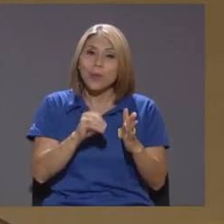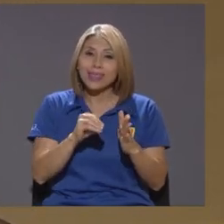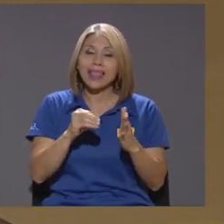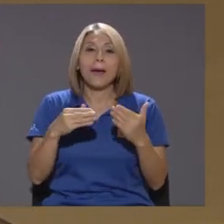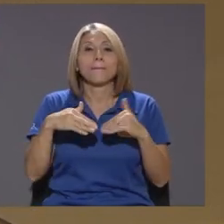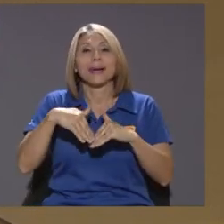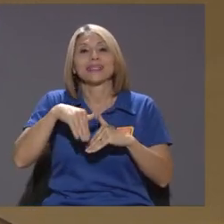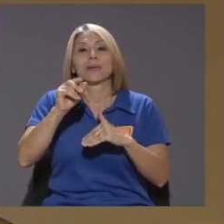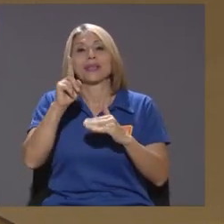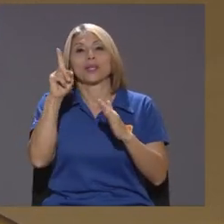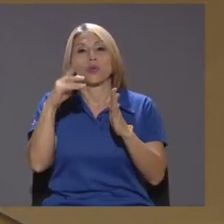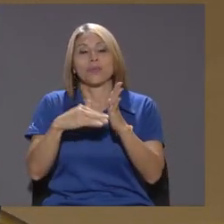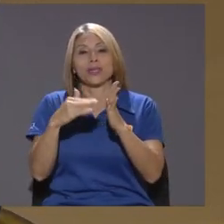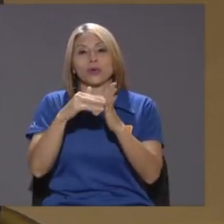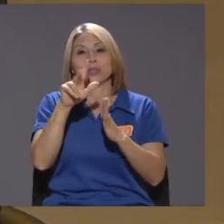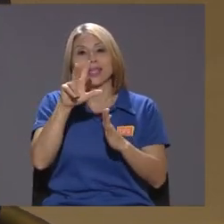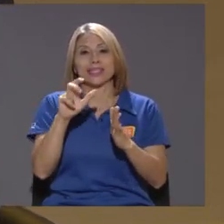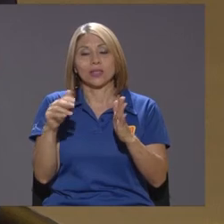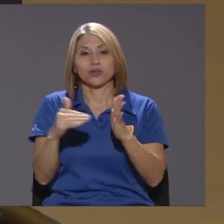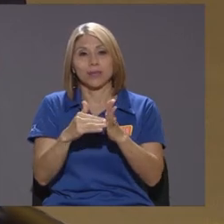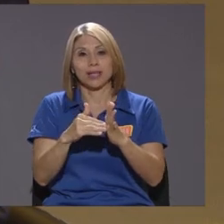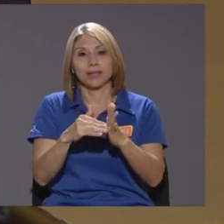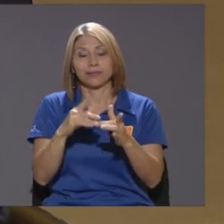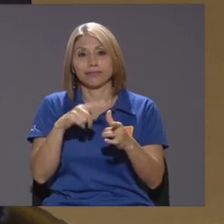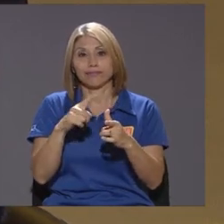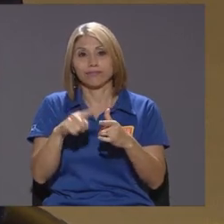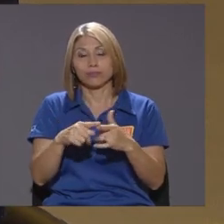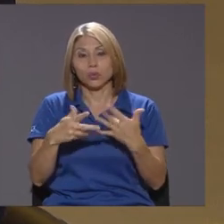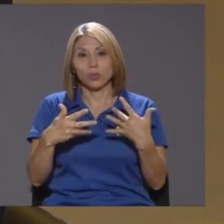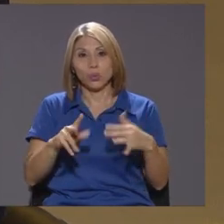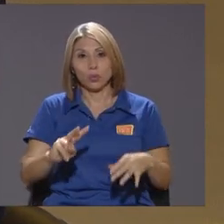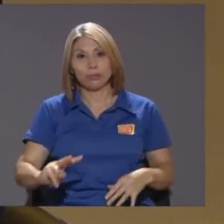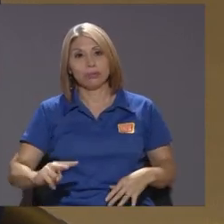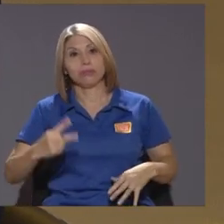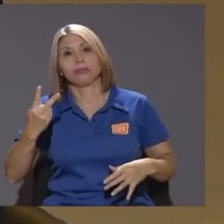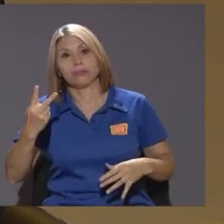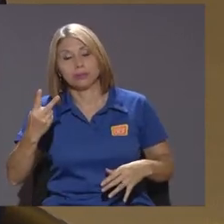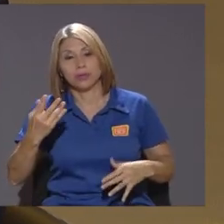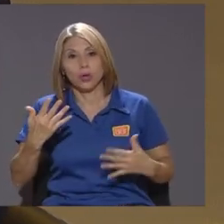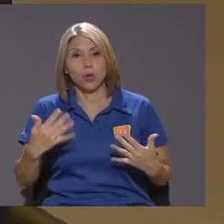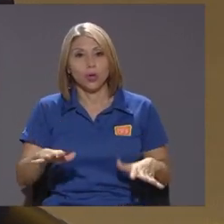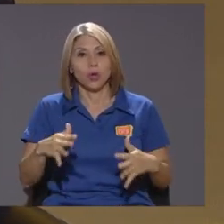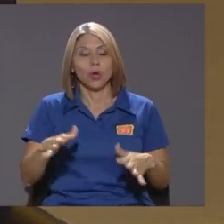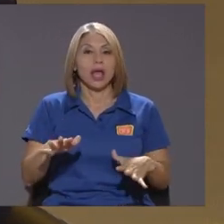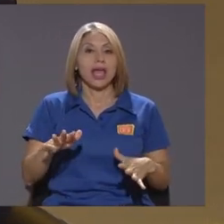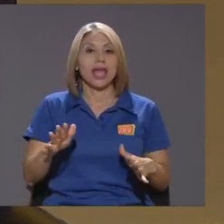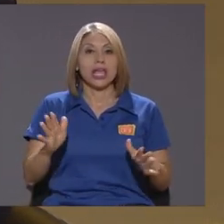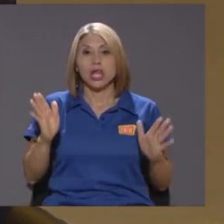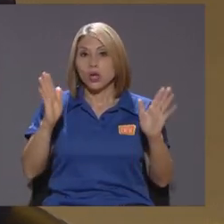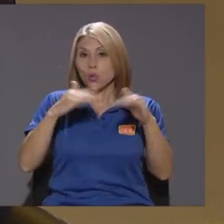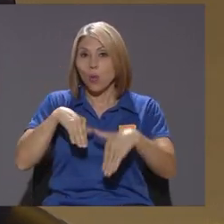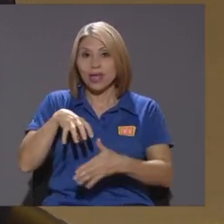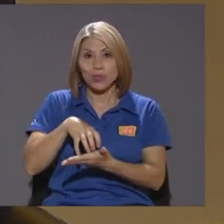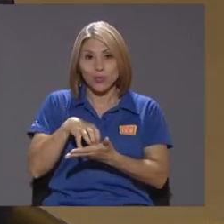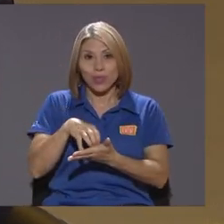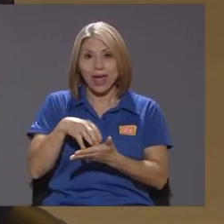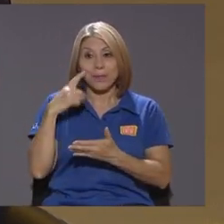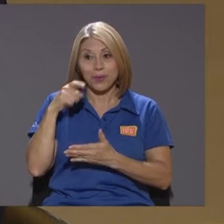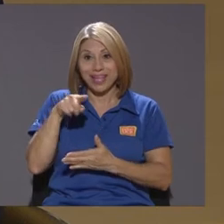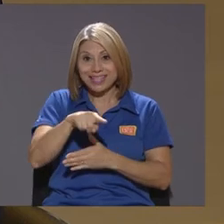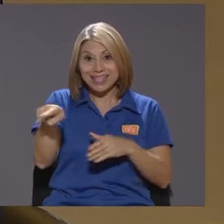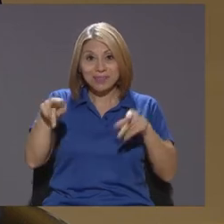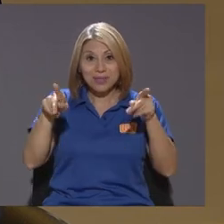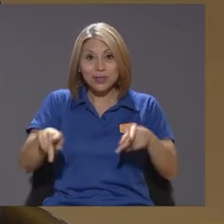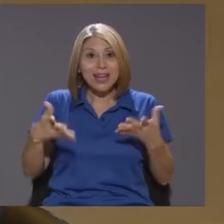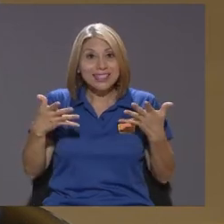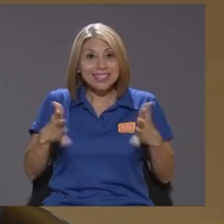en términos de números absolutos y no hay ninguna duda porque esas personas ya están vivas no tienen